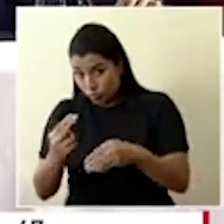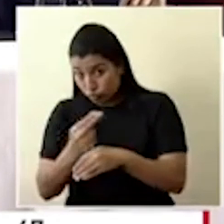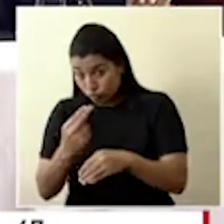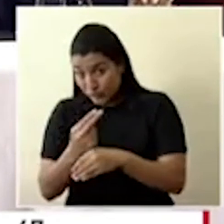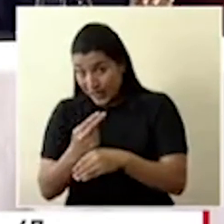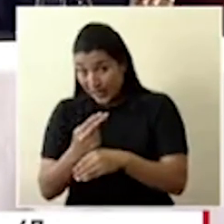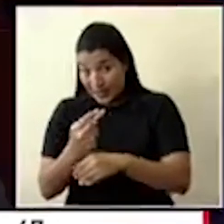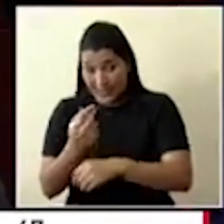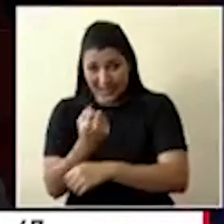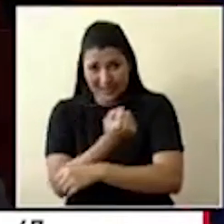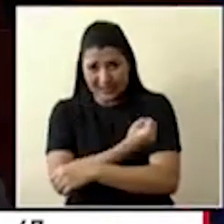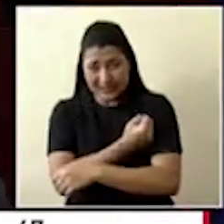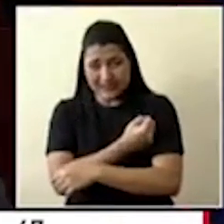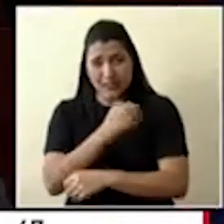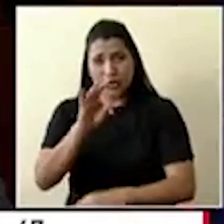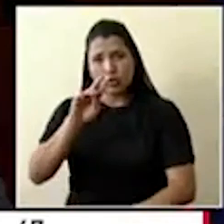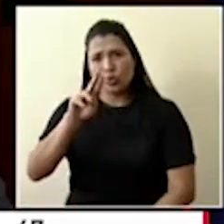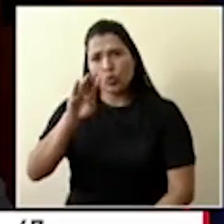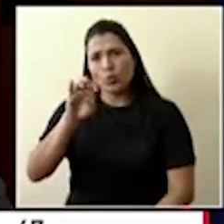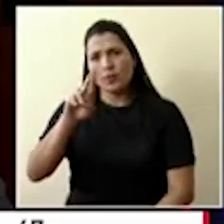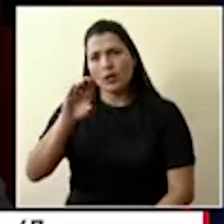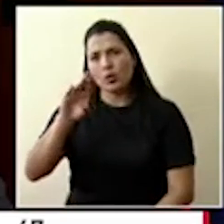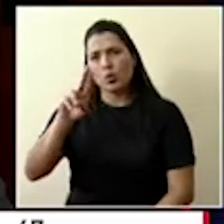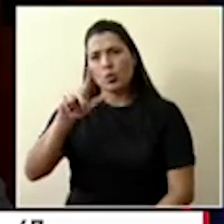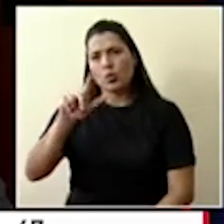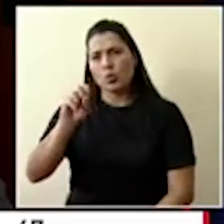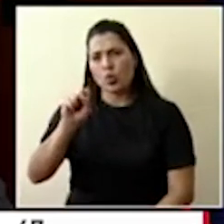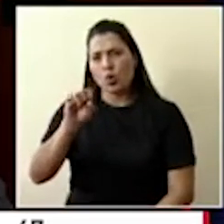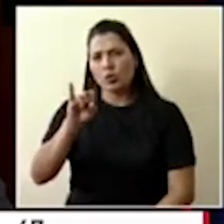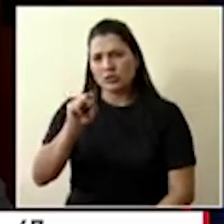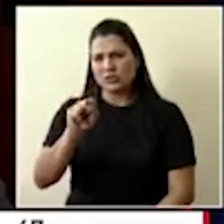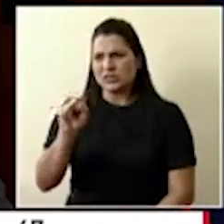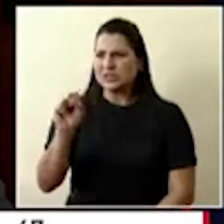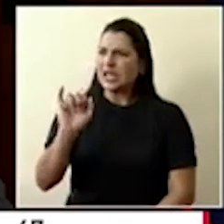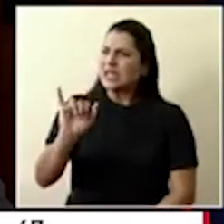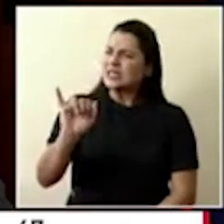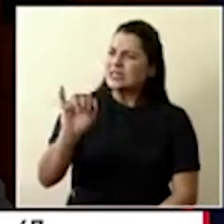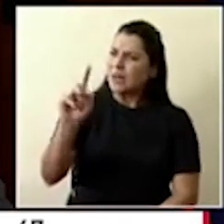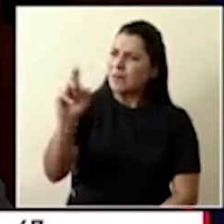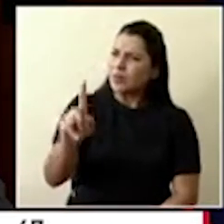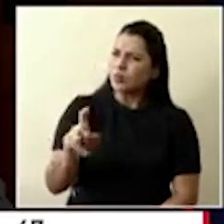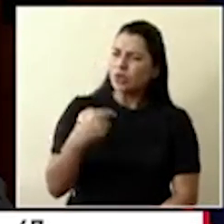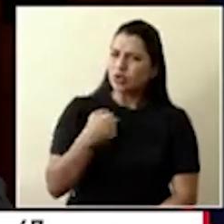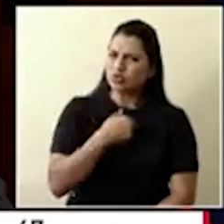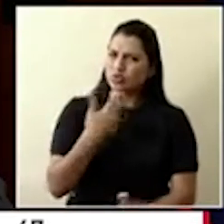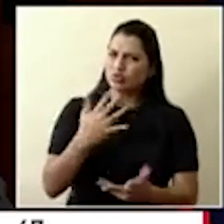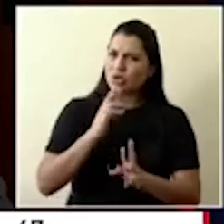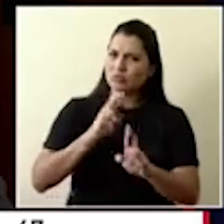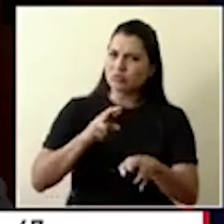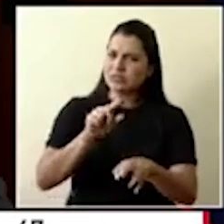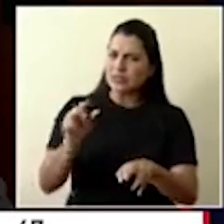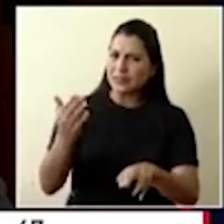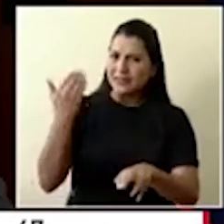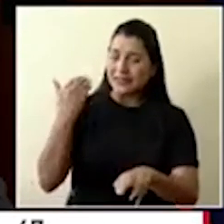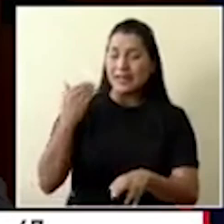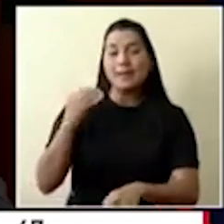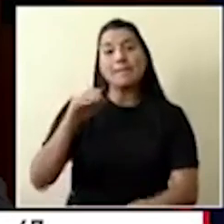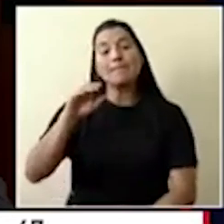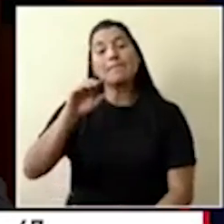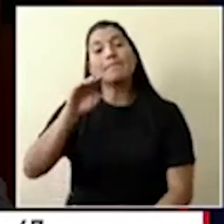esa pregunta habíamos referido en unas, creo que la semana anterior. La BCG